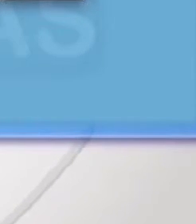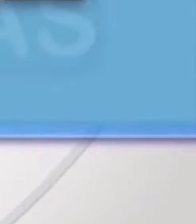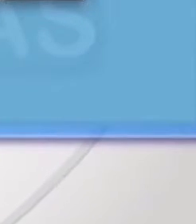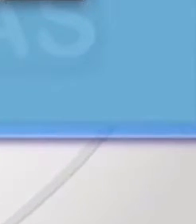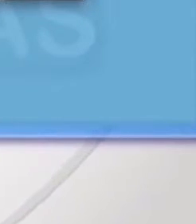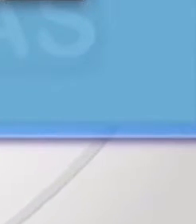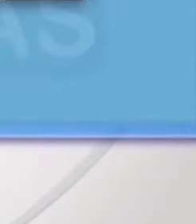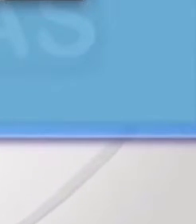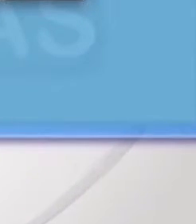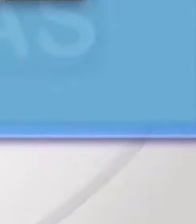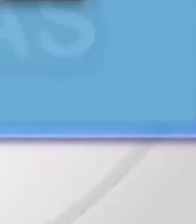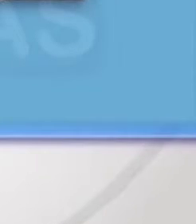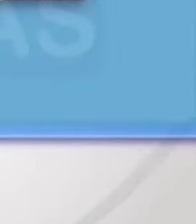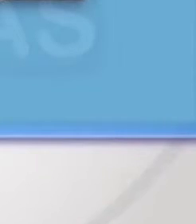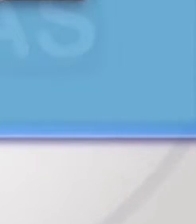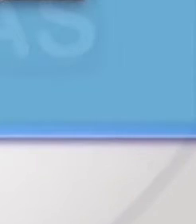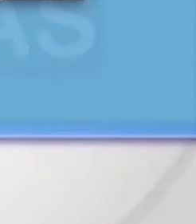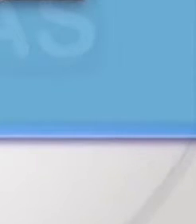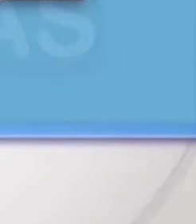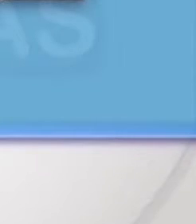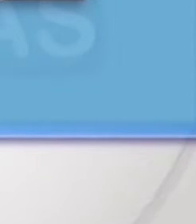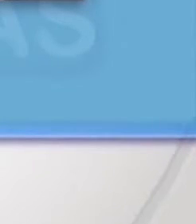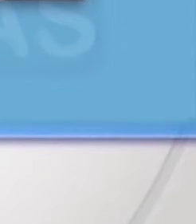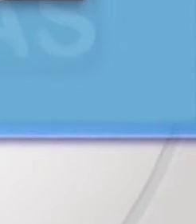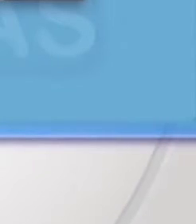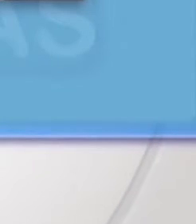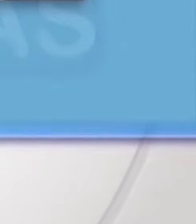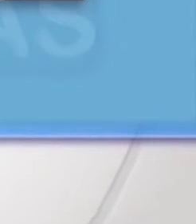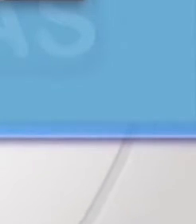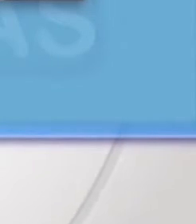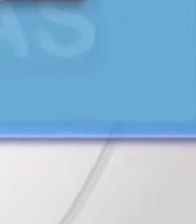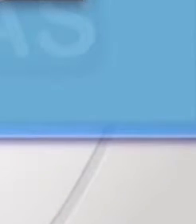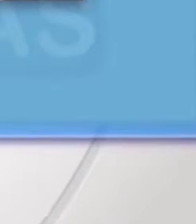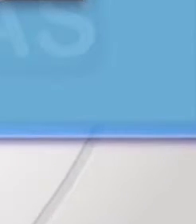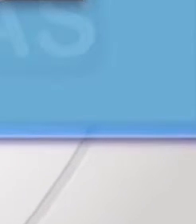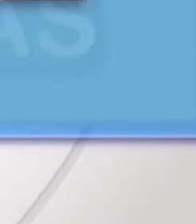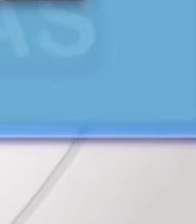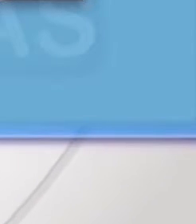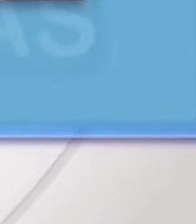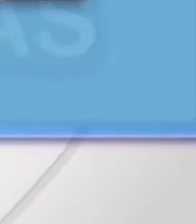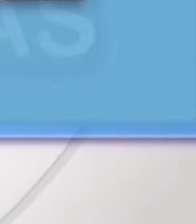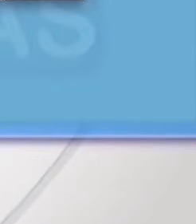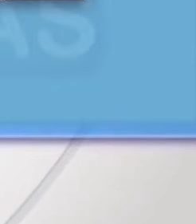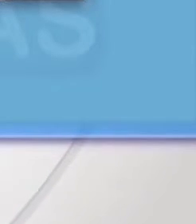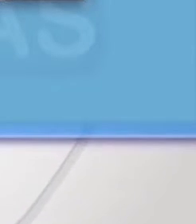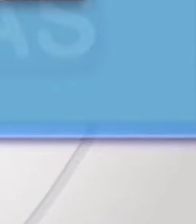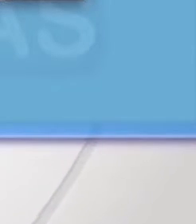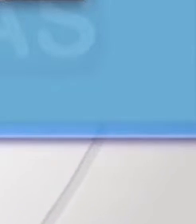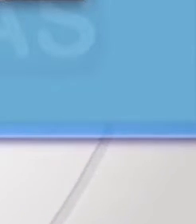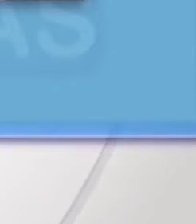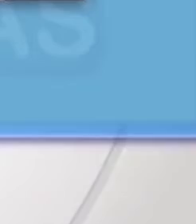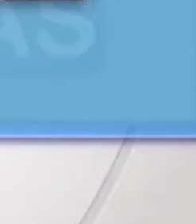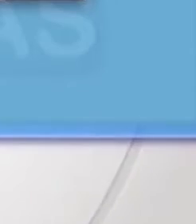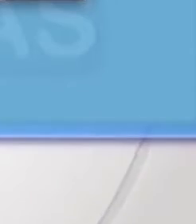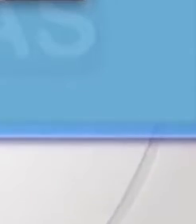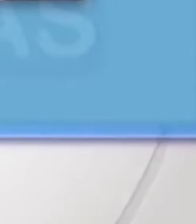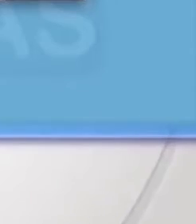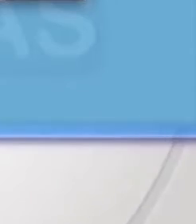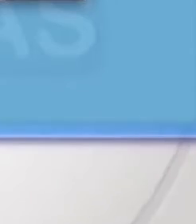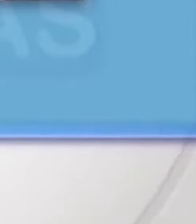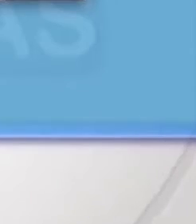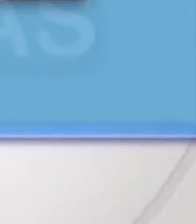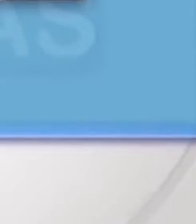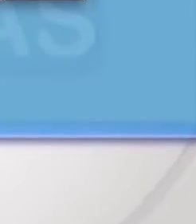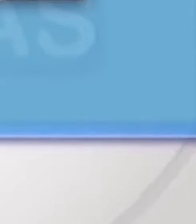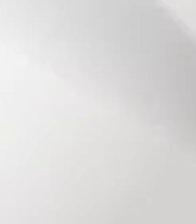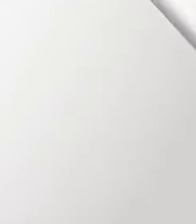el movimiento Alianza País. Vicepresidente de la Comisión de Gobiernos Autónomos, Descentralización, Competencias y Organización